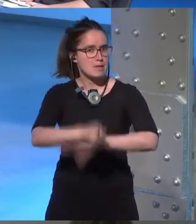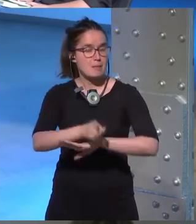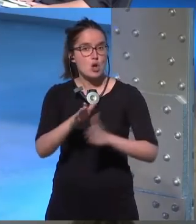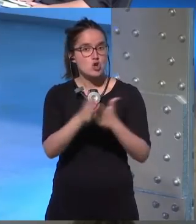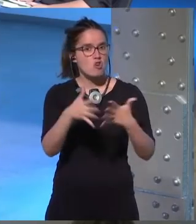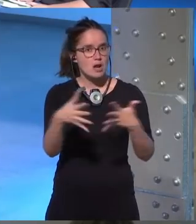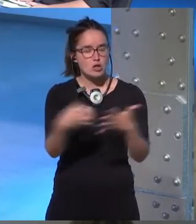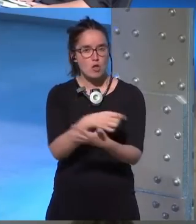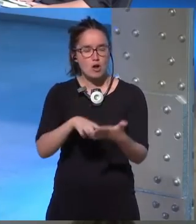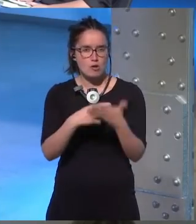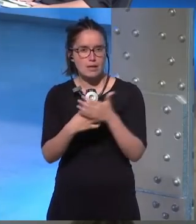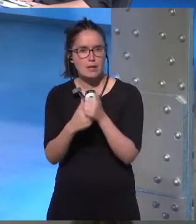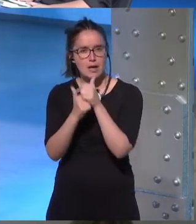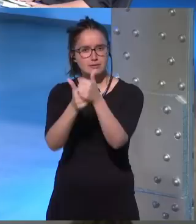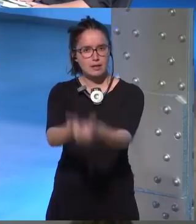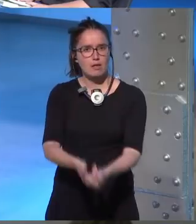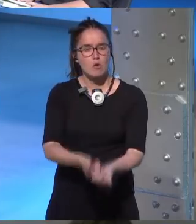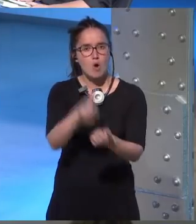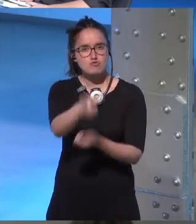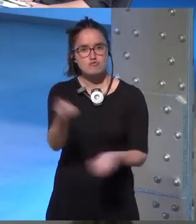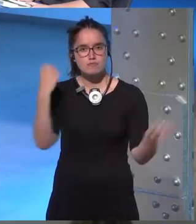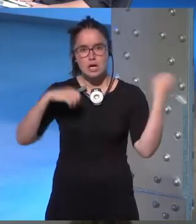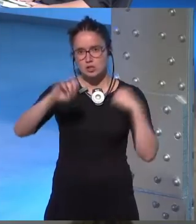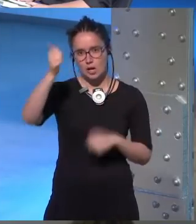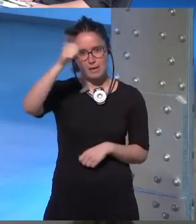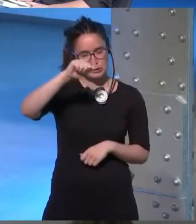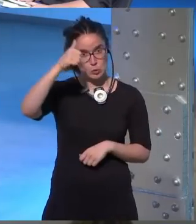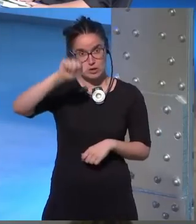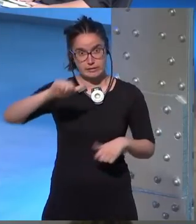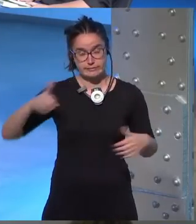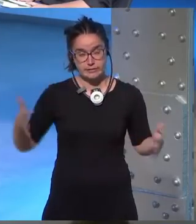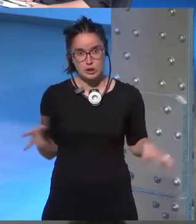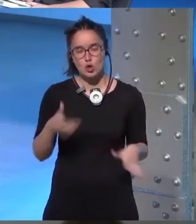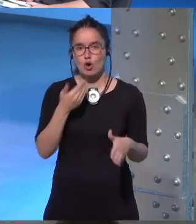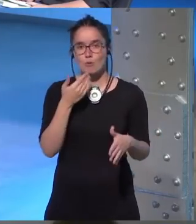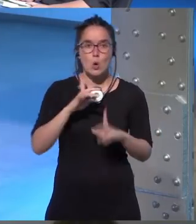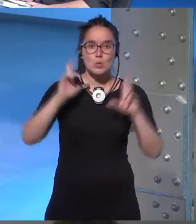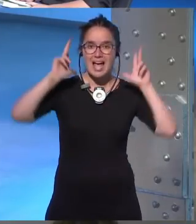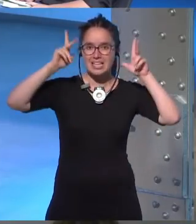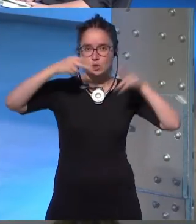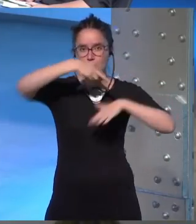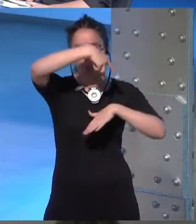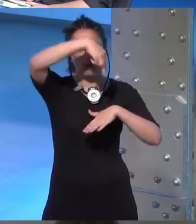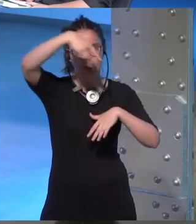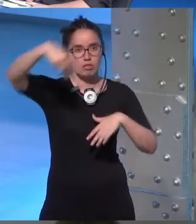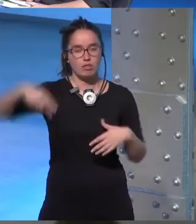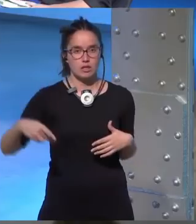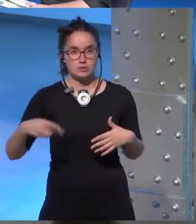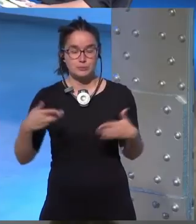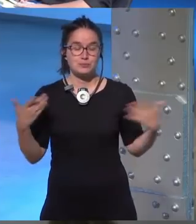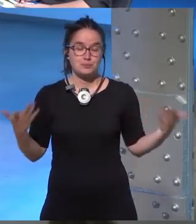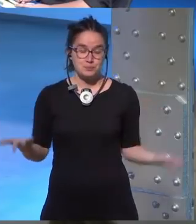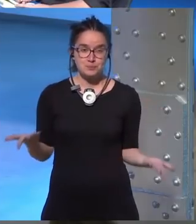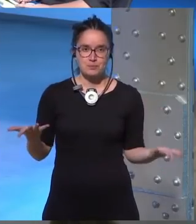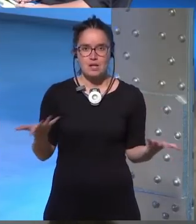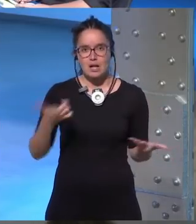novela entera persiguiendo a un personaje masculino que es una especie de astronauta que llega allí tipo Lancelot en fin